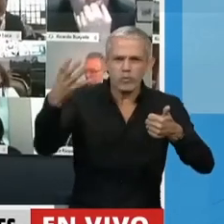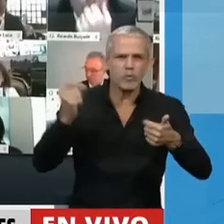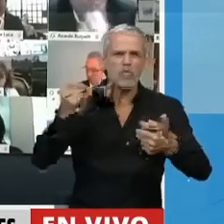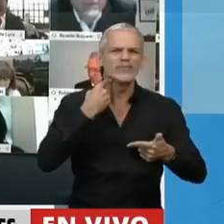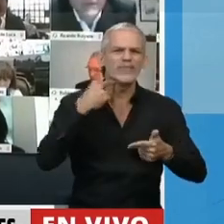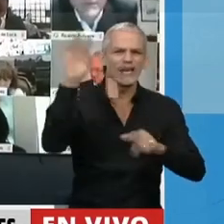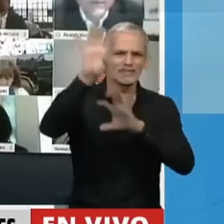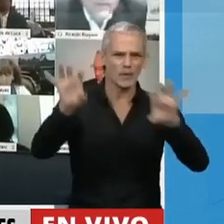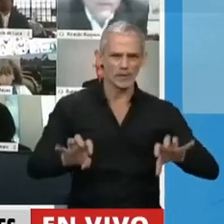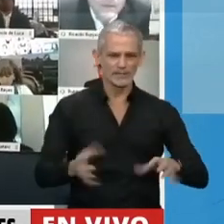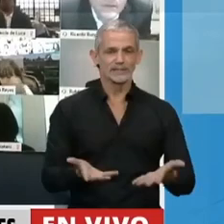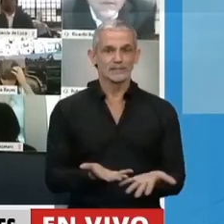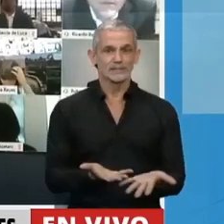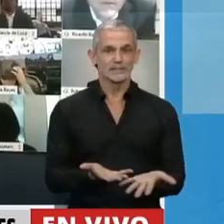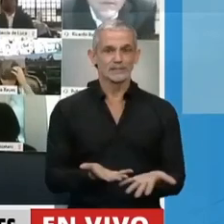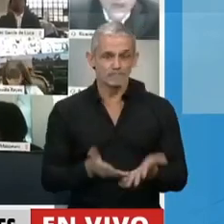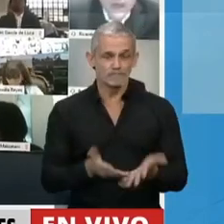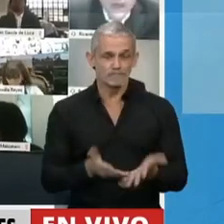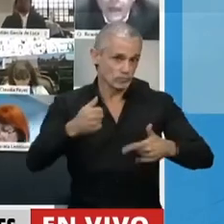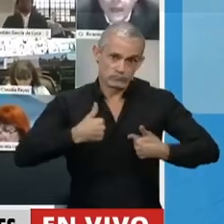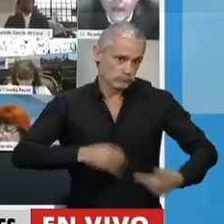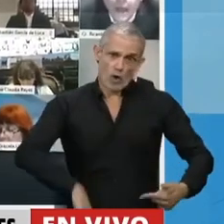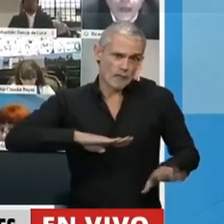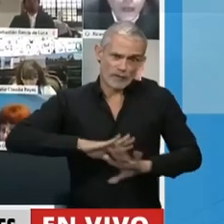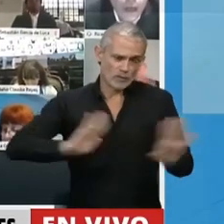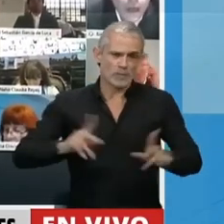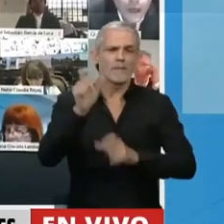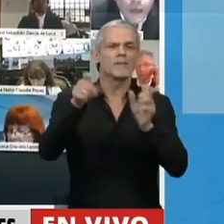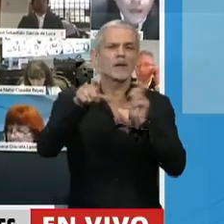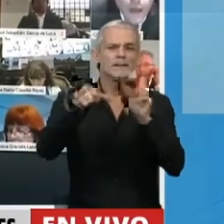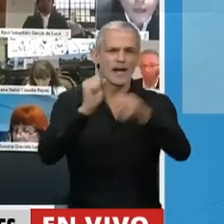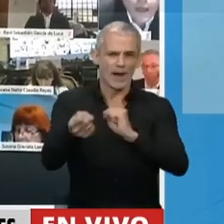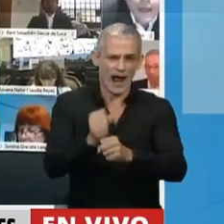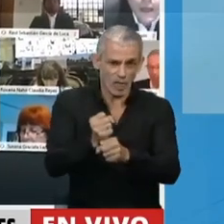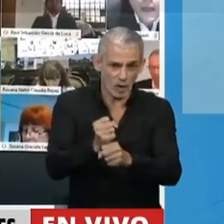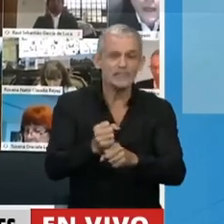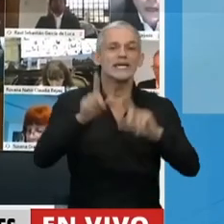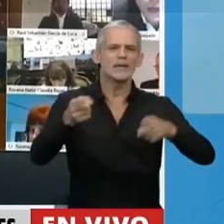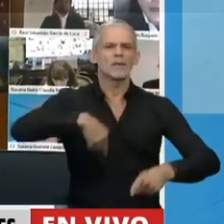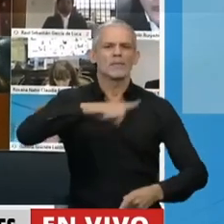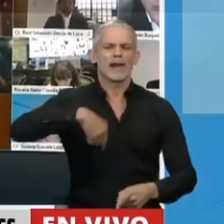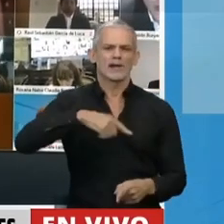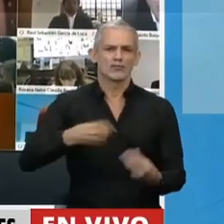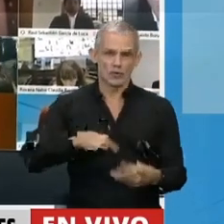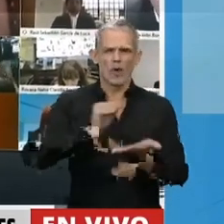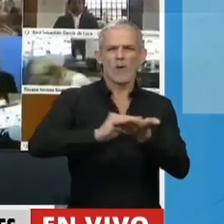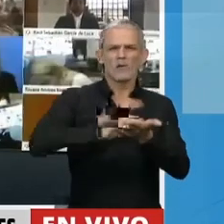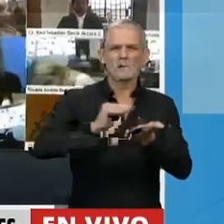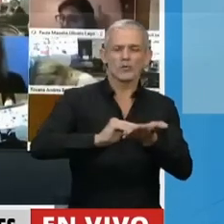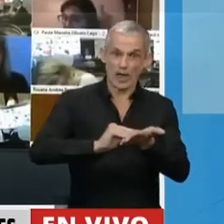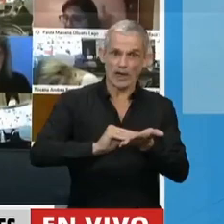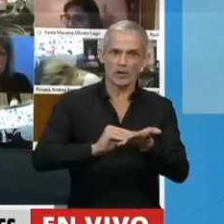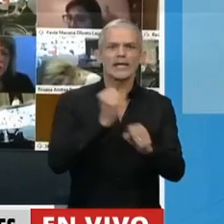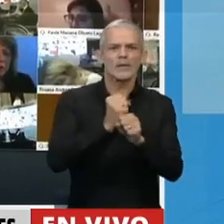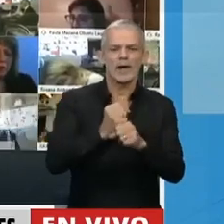provincias. Estos son los hechos agraviantes para los trabajadores y por supuesto para nosotros como diputados